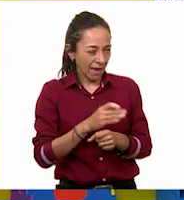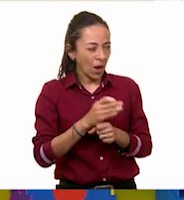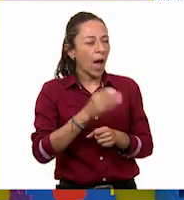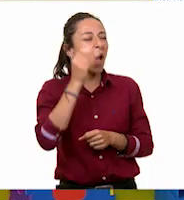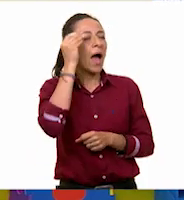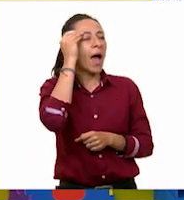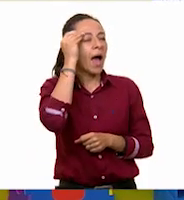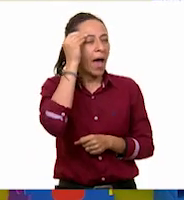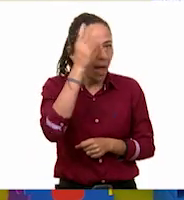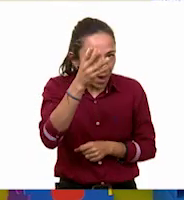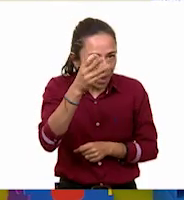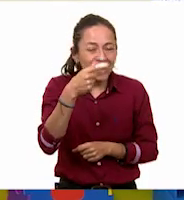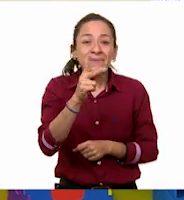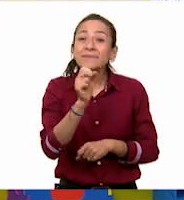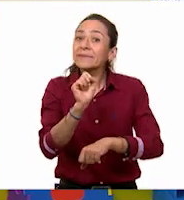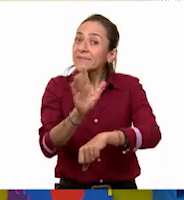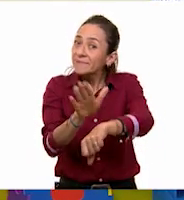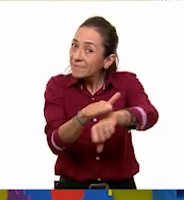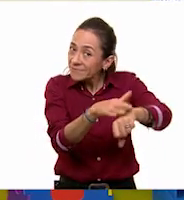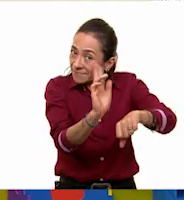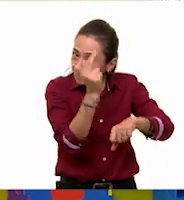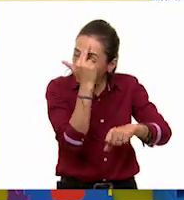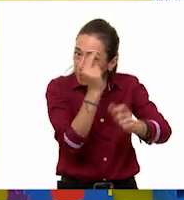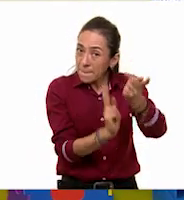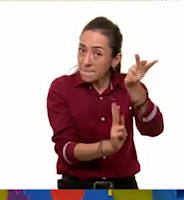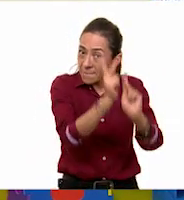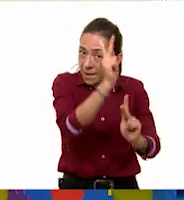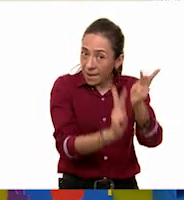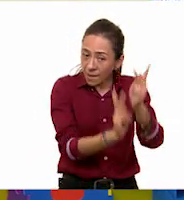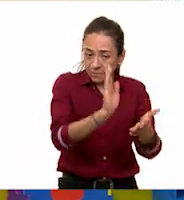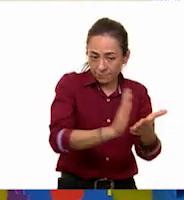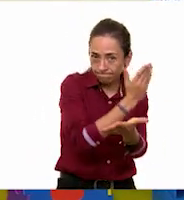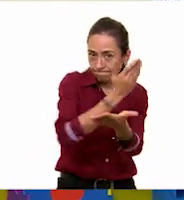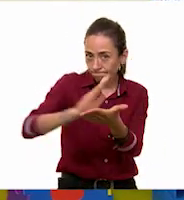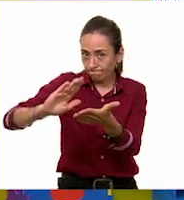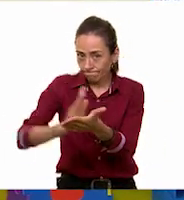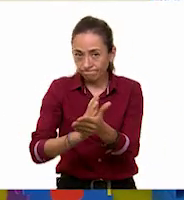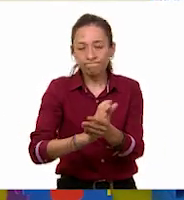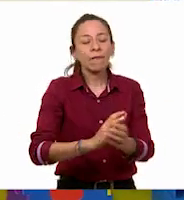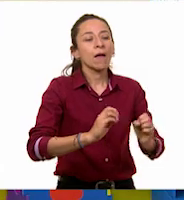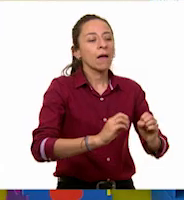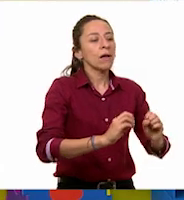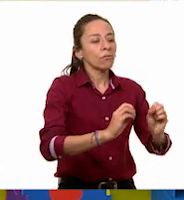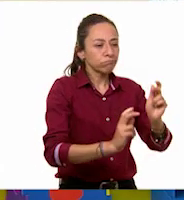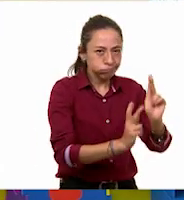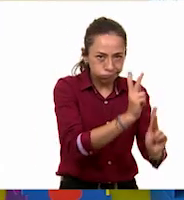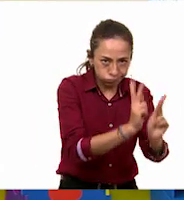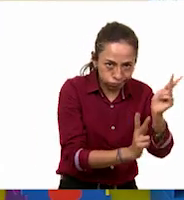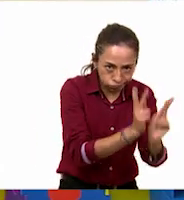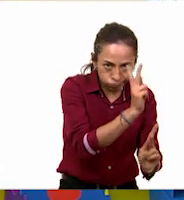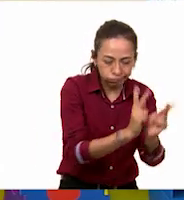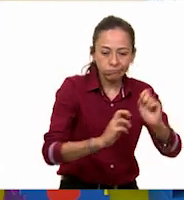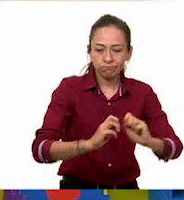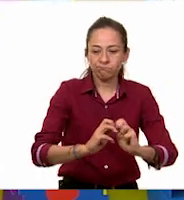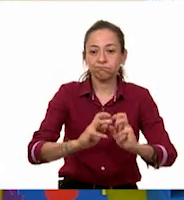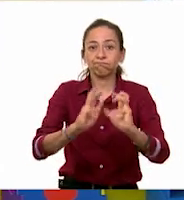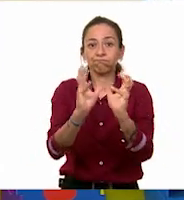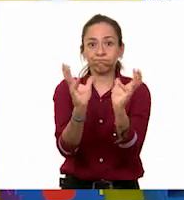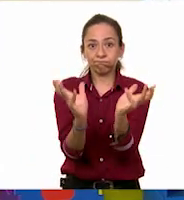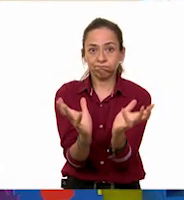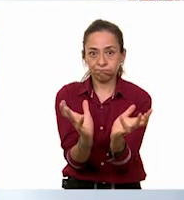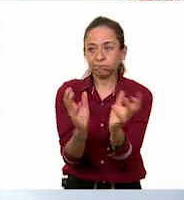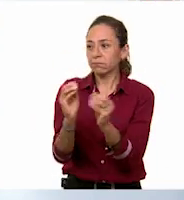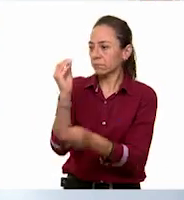recuerden que las plantas se pueden clasificar en hierbas, arbustos y árboles, de acuerdo a la forma de su tallo.